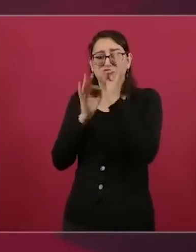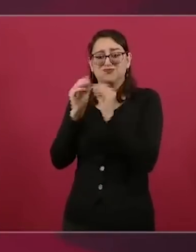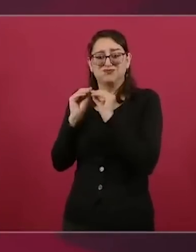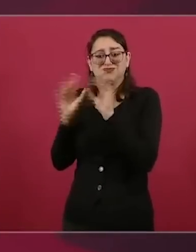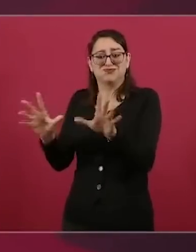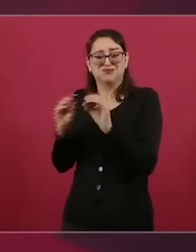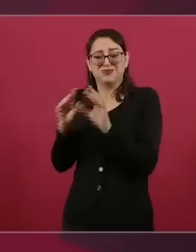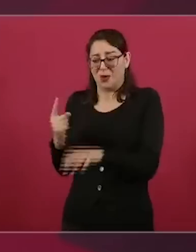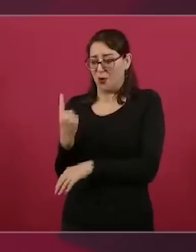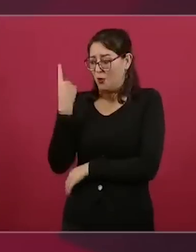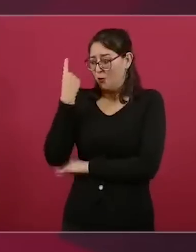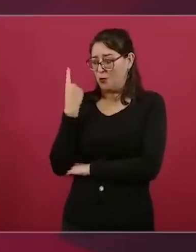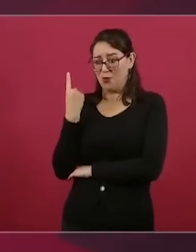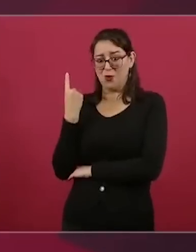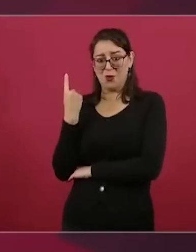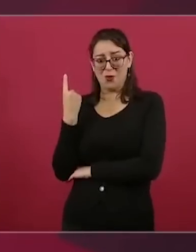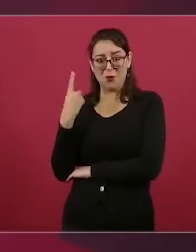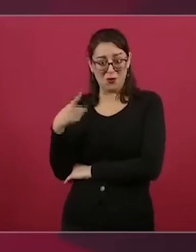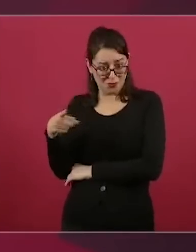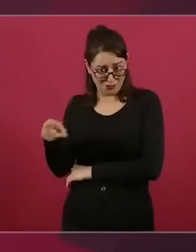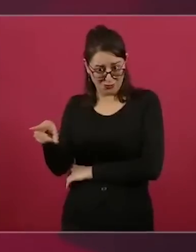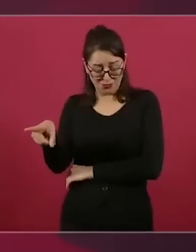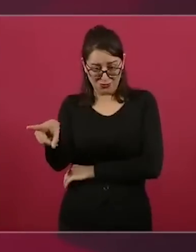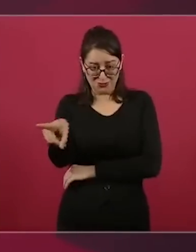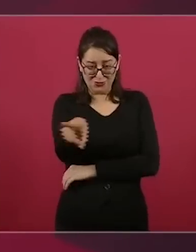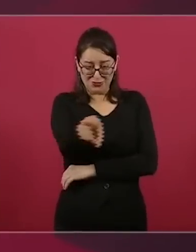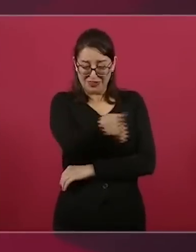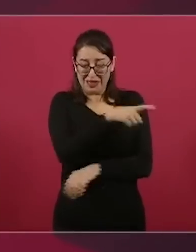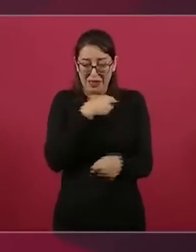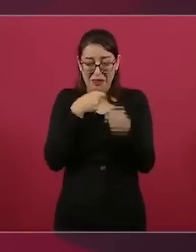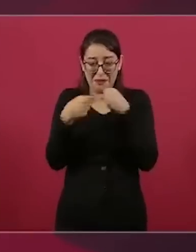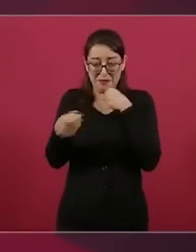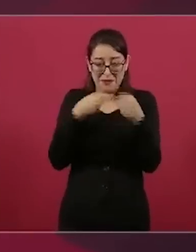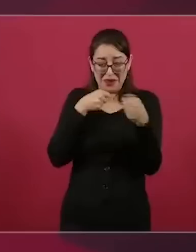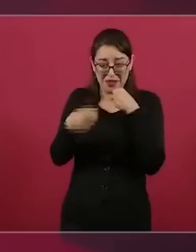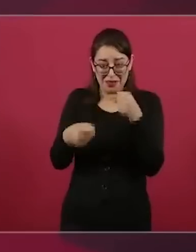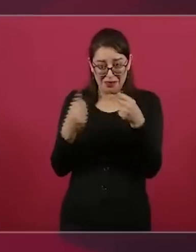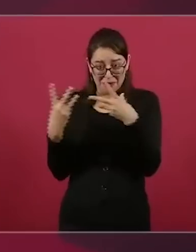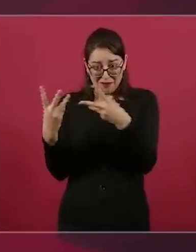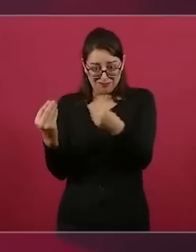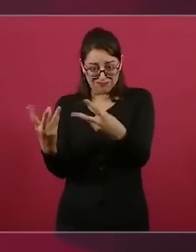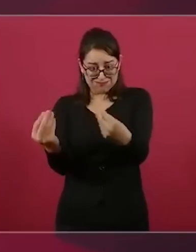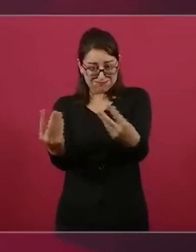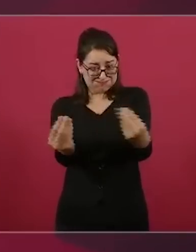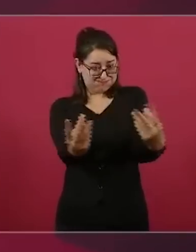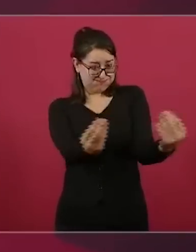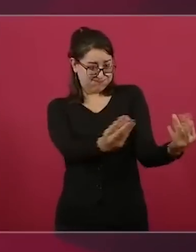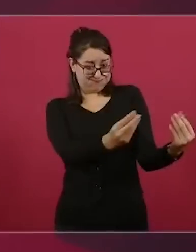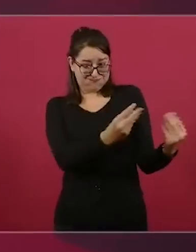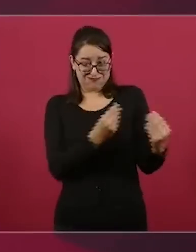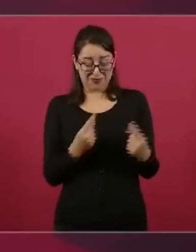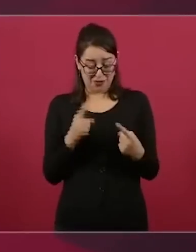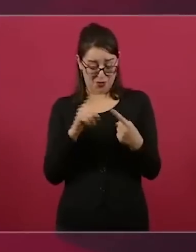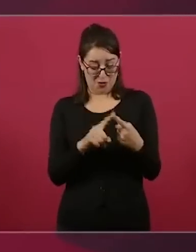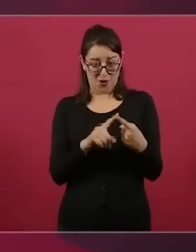Universal y súmale a Reforma